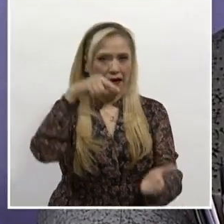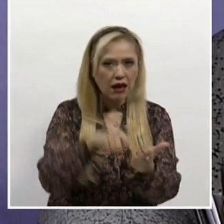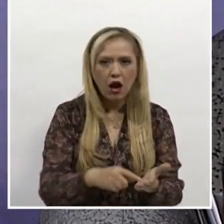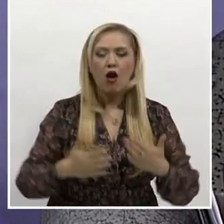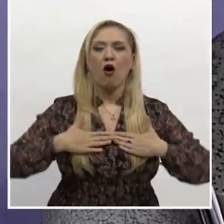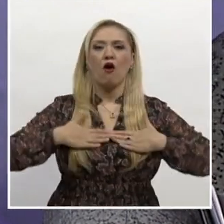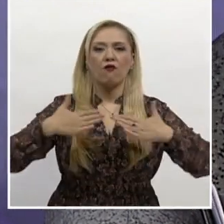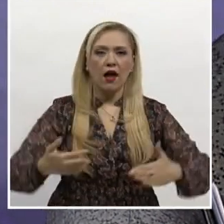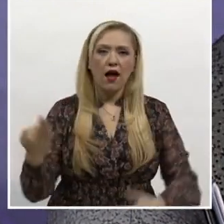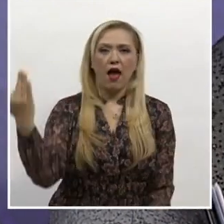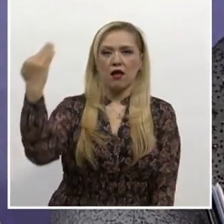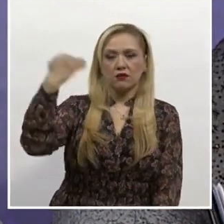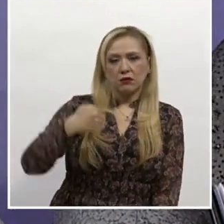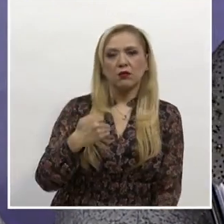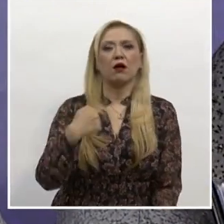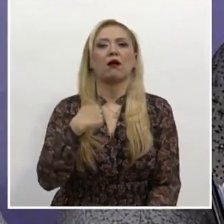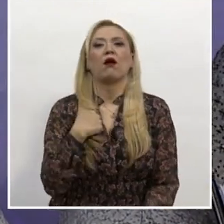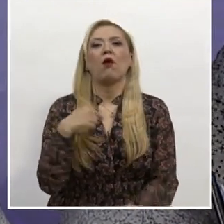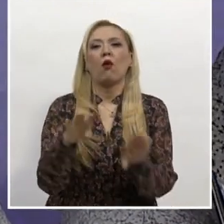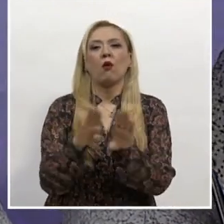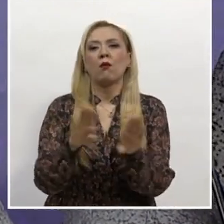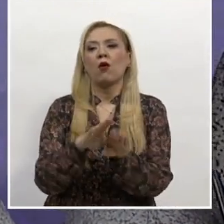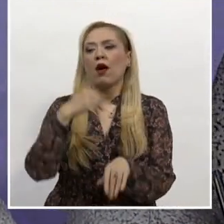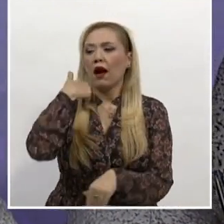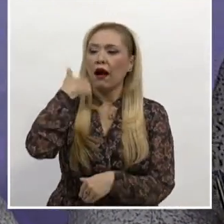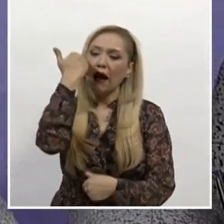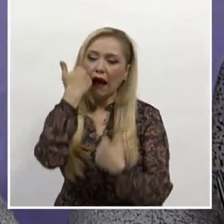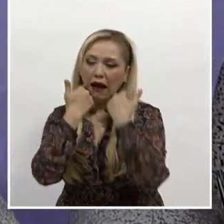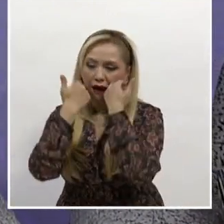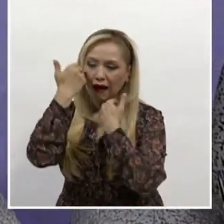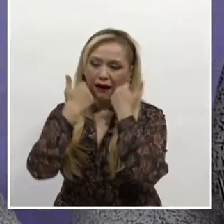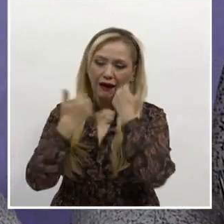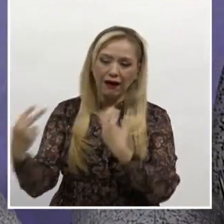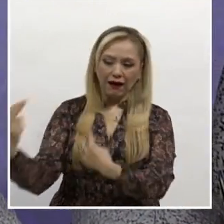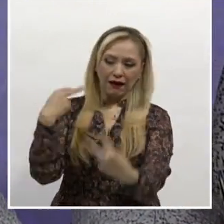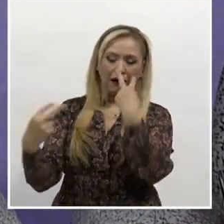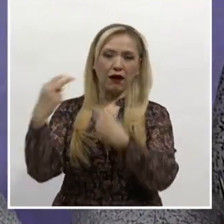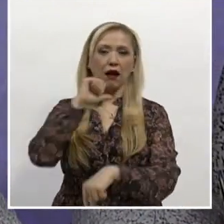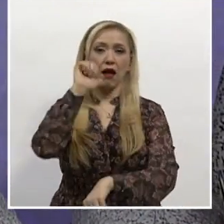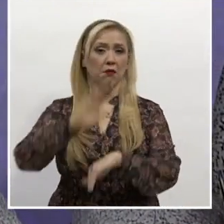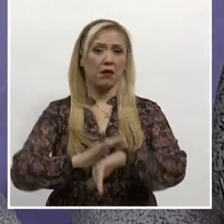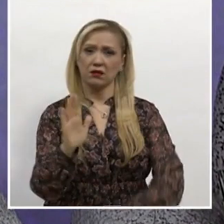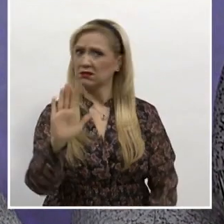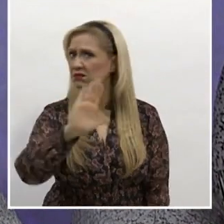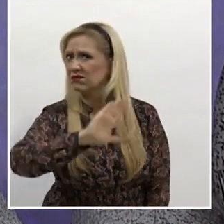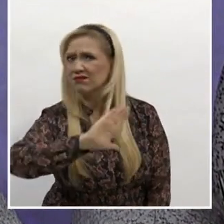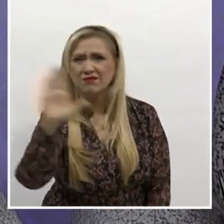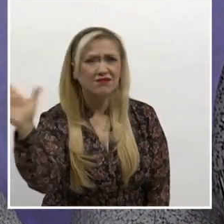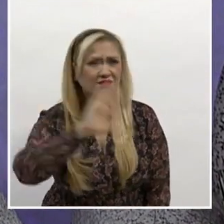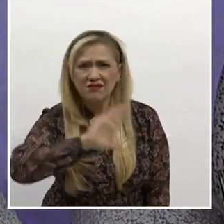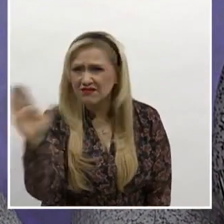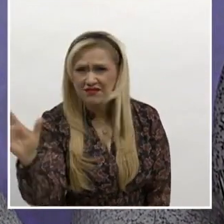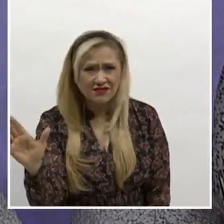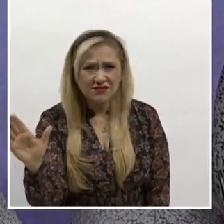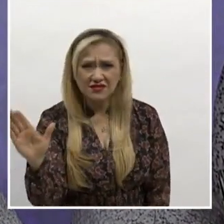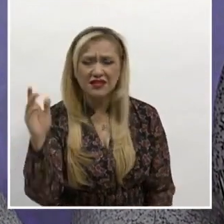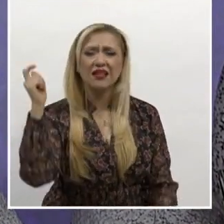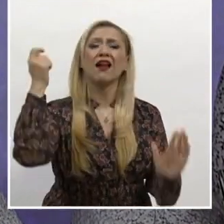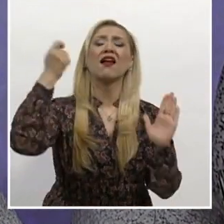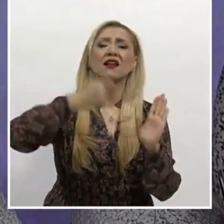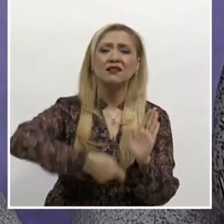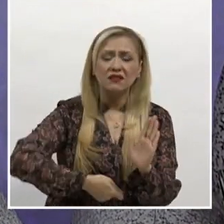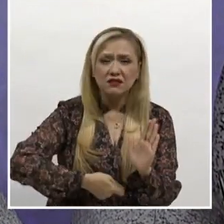ciudadana si el actuar de la institución pública no se traduce en